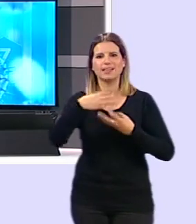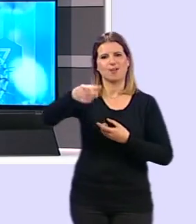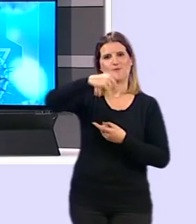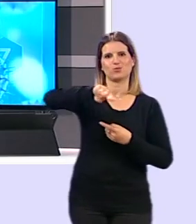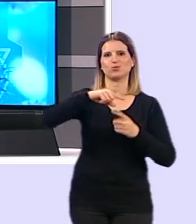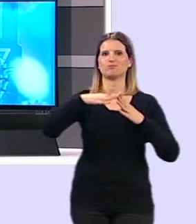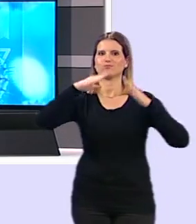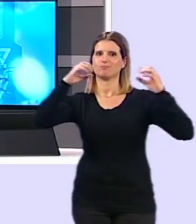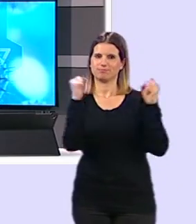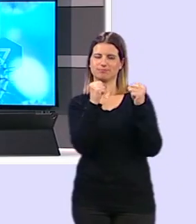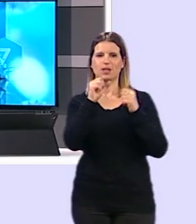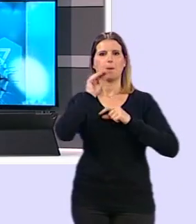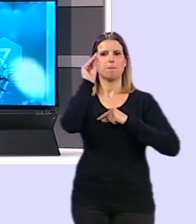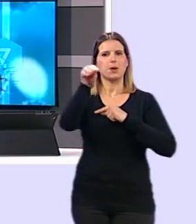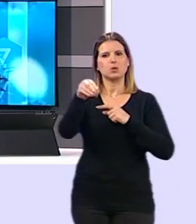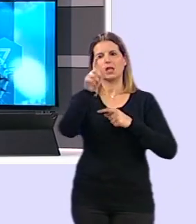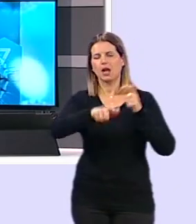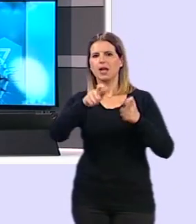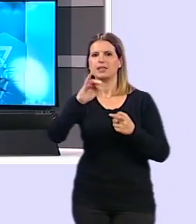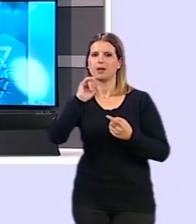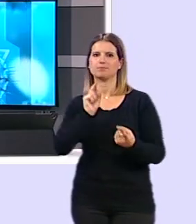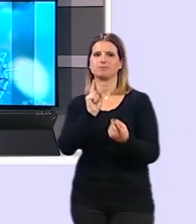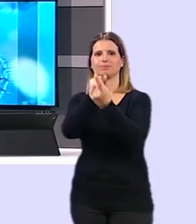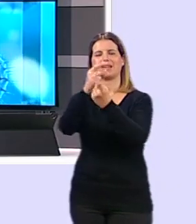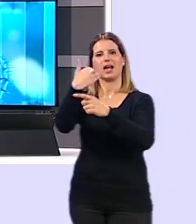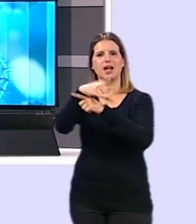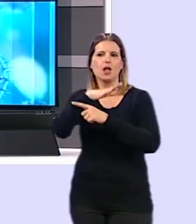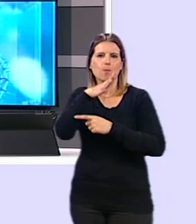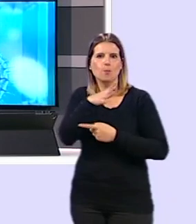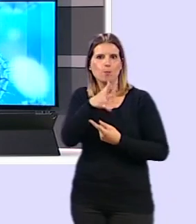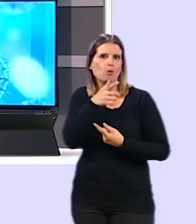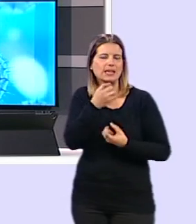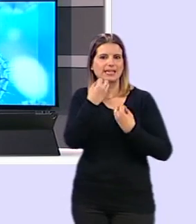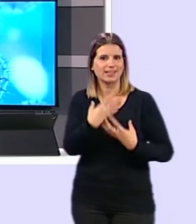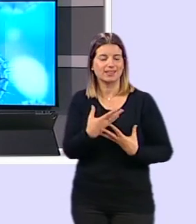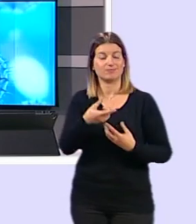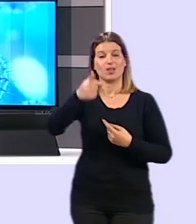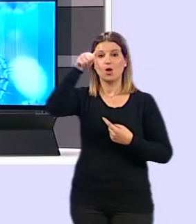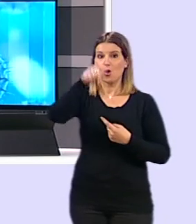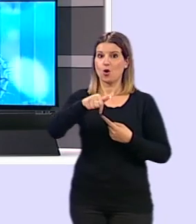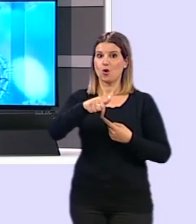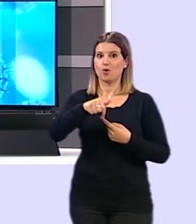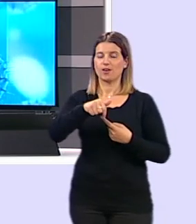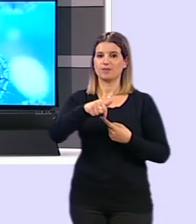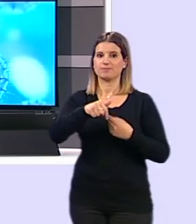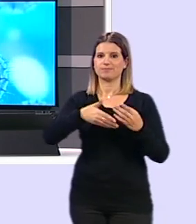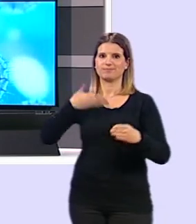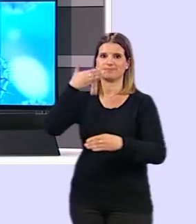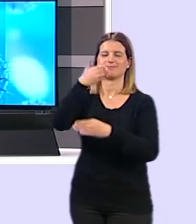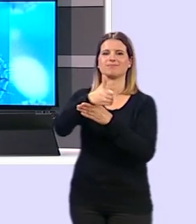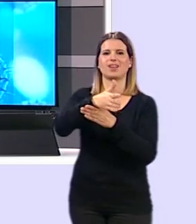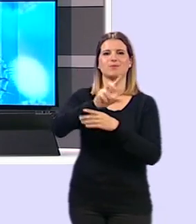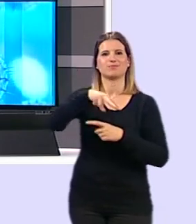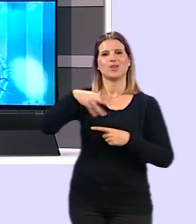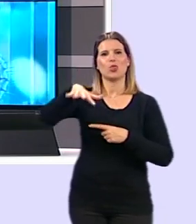confinamiento y preguntándole a la gente que está por la calle por qué están por ahí y cómo lo están llevando también. Pues hoy nos hemos ido a un